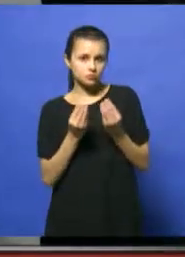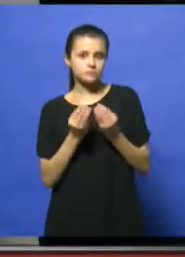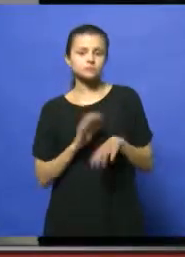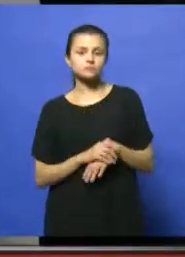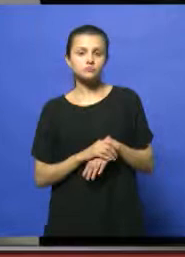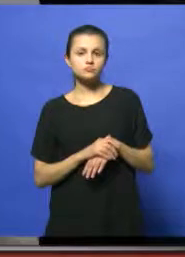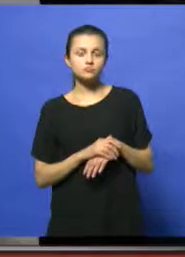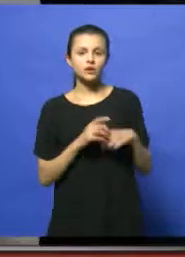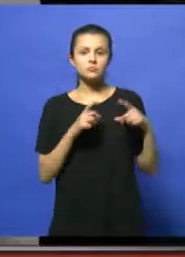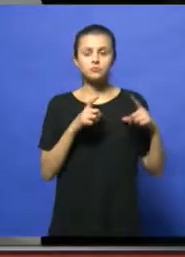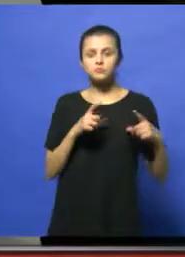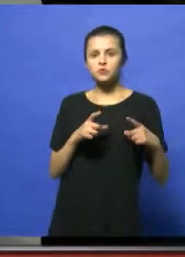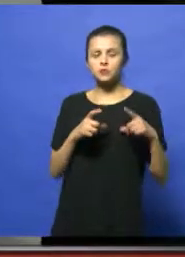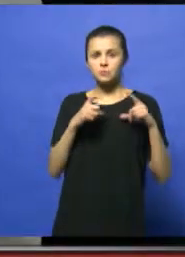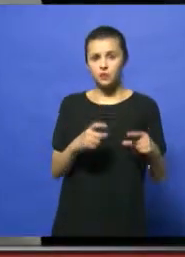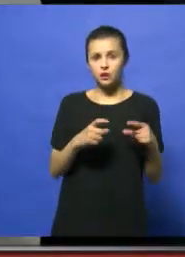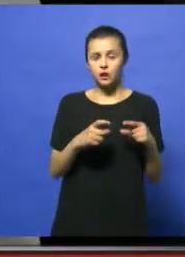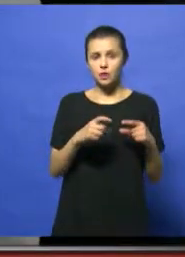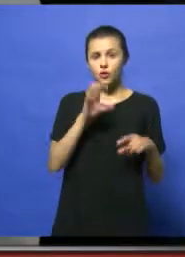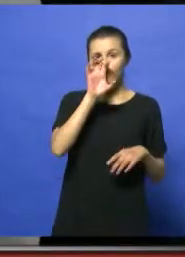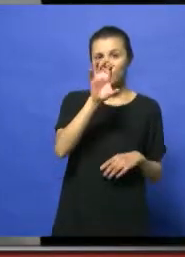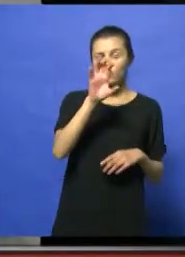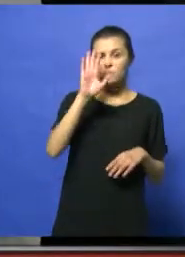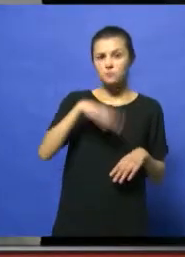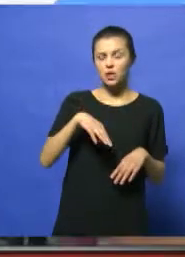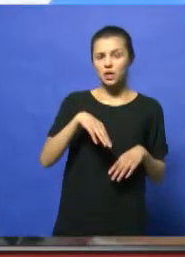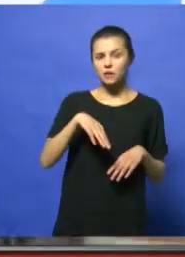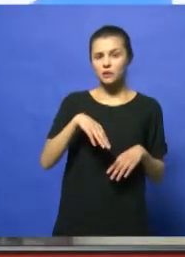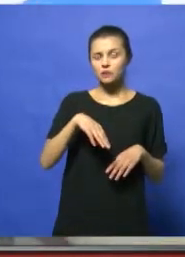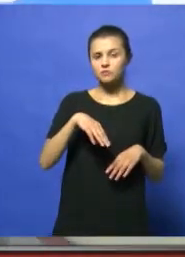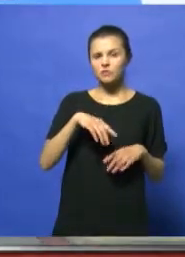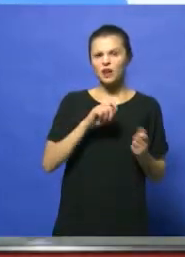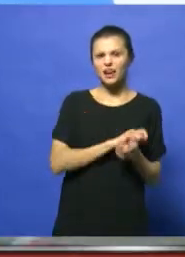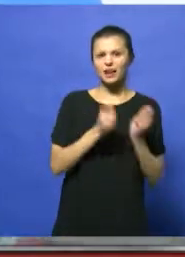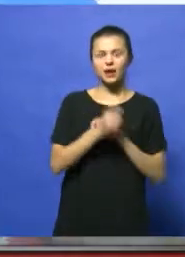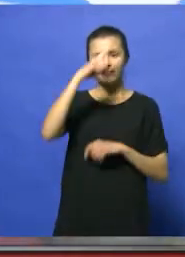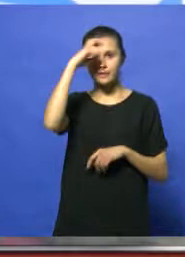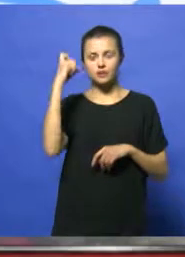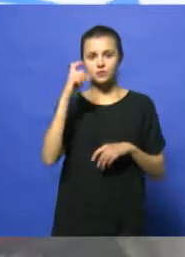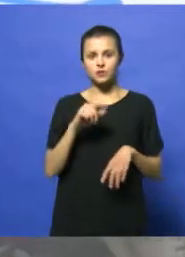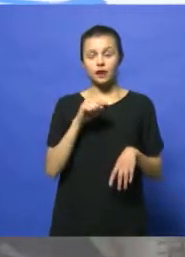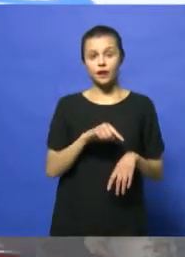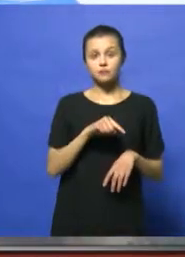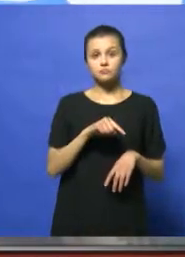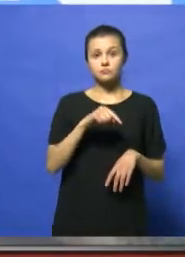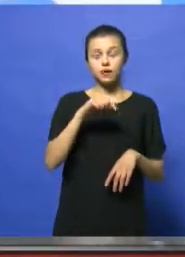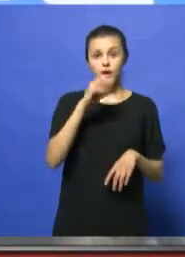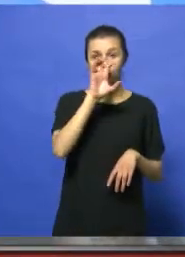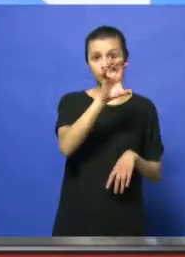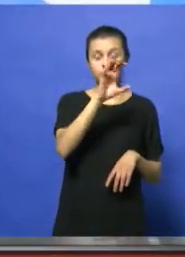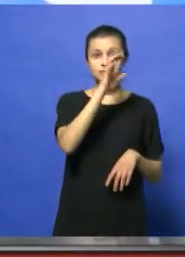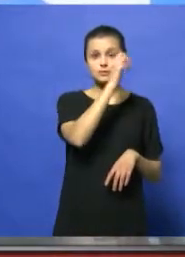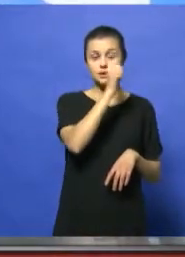El ticket promedio inclusive en Córdoba fue menor a lo que indica CAME, por ejemplo, a nivel nacional, ¿verdad? Sí, sí, el ticket promedio en Córdoba fue de 615 pesos